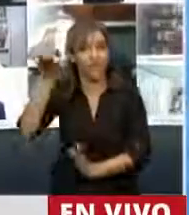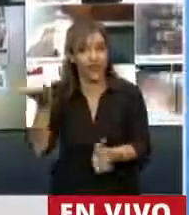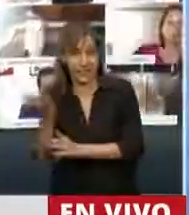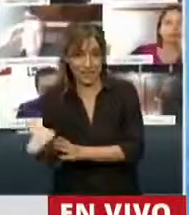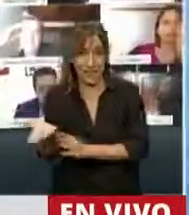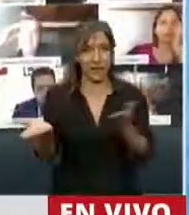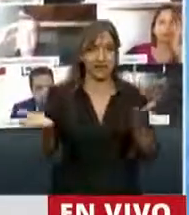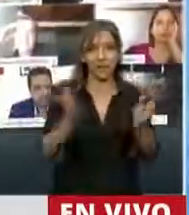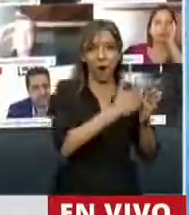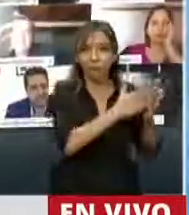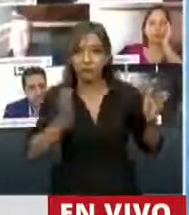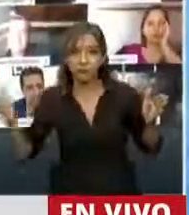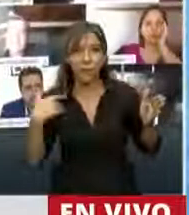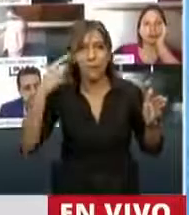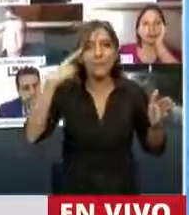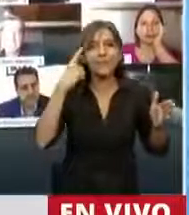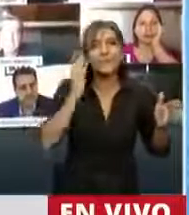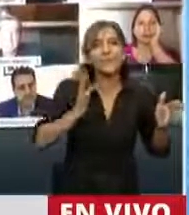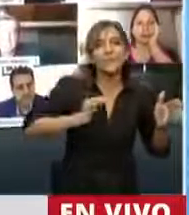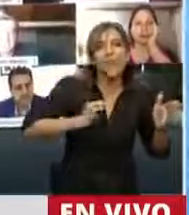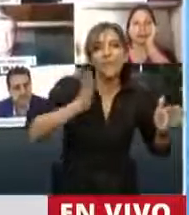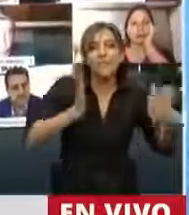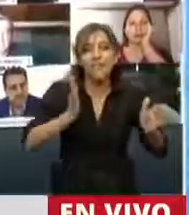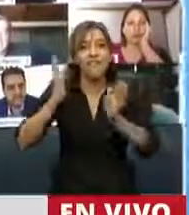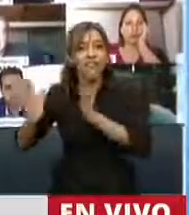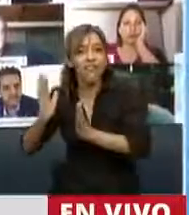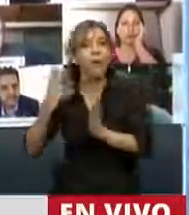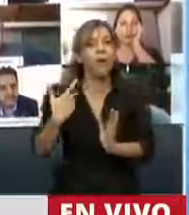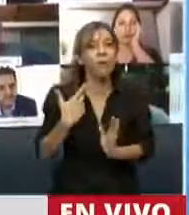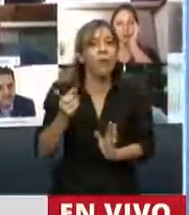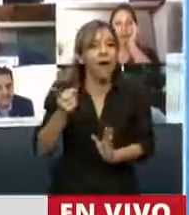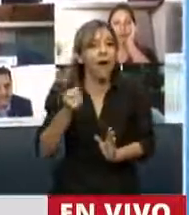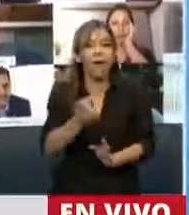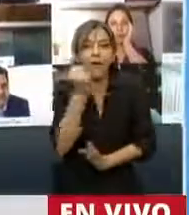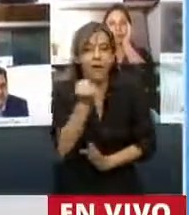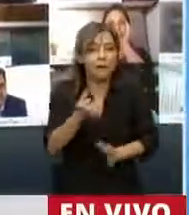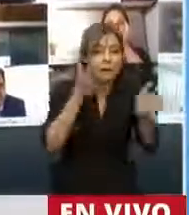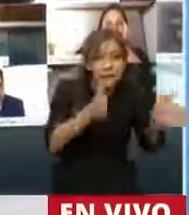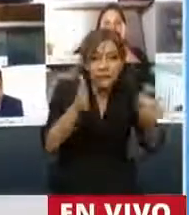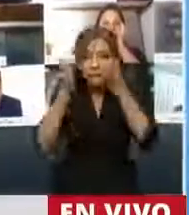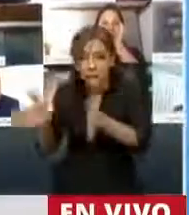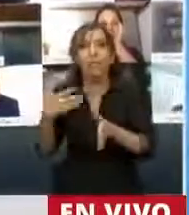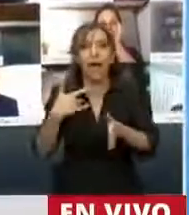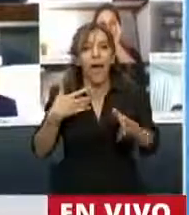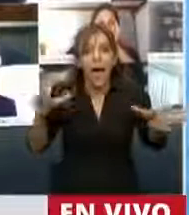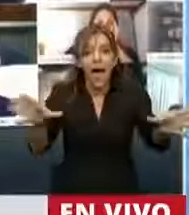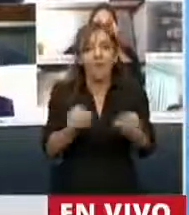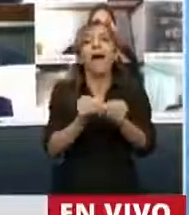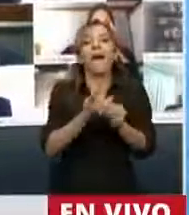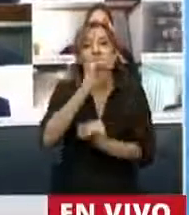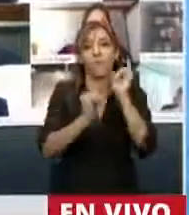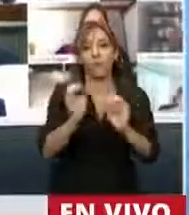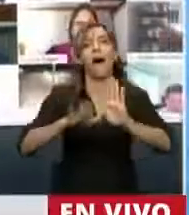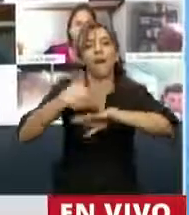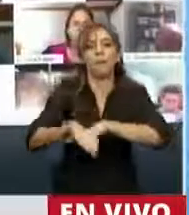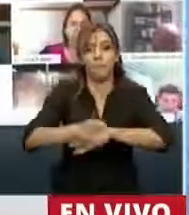2019. Es importante que asumamos esto porque corremos el riesgo, si no tenemos un diagnóstico preciso sobre la naturaleza de la crisis económica que